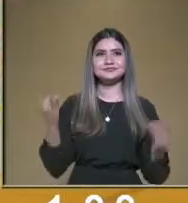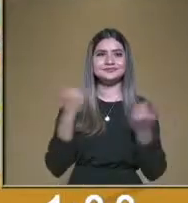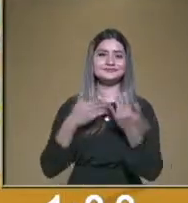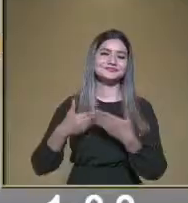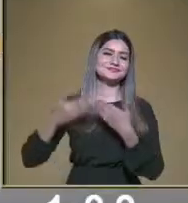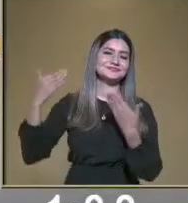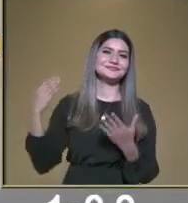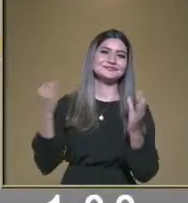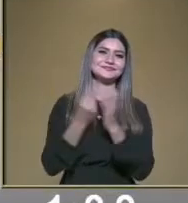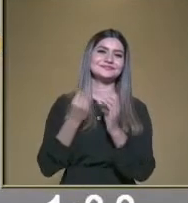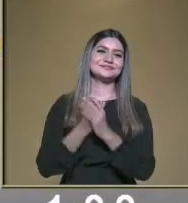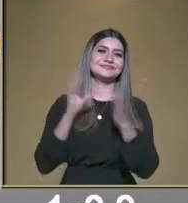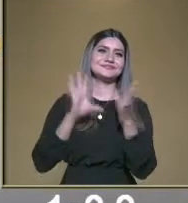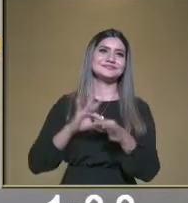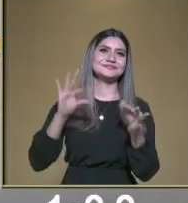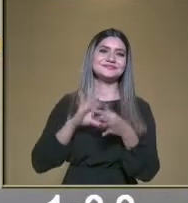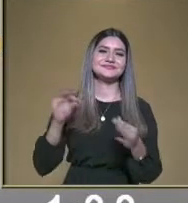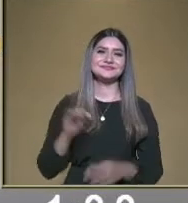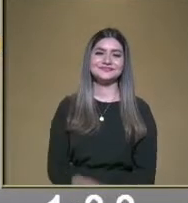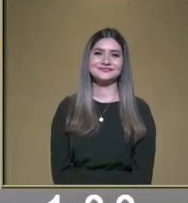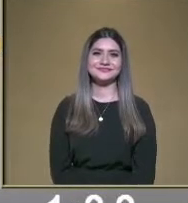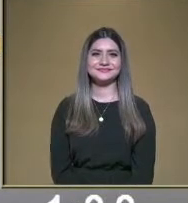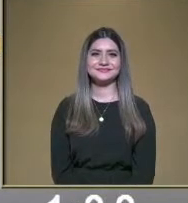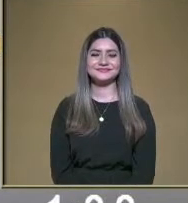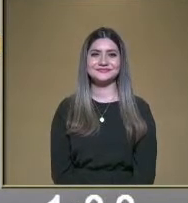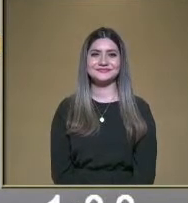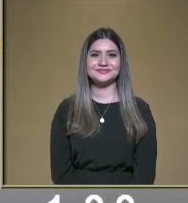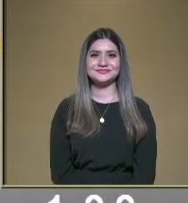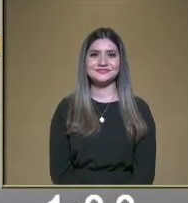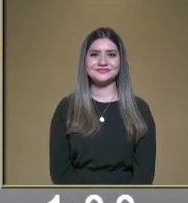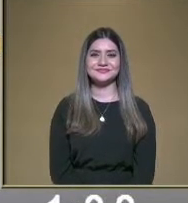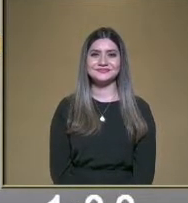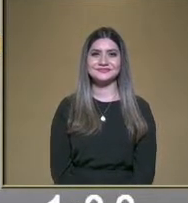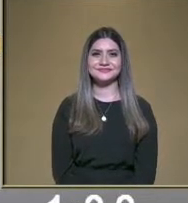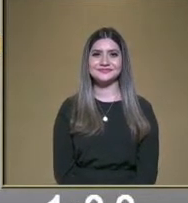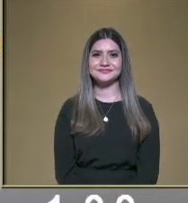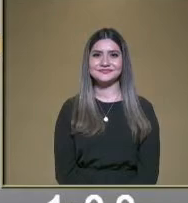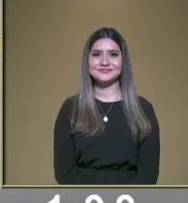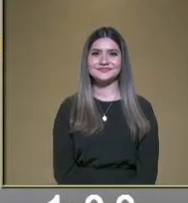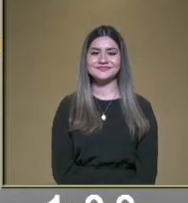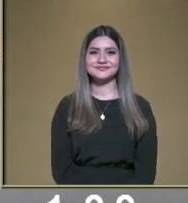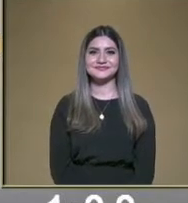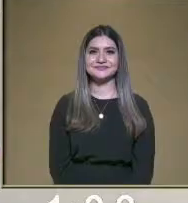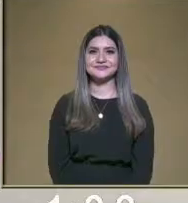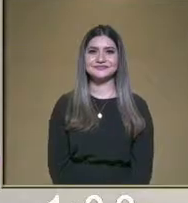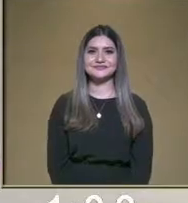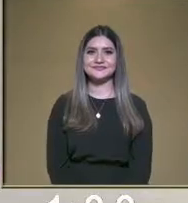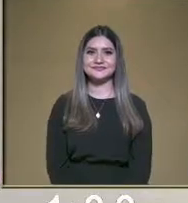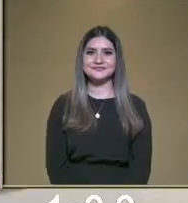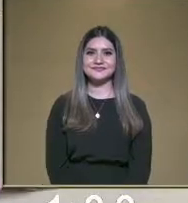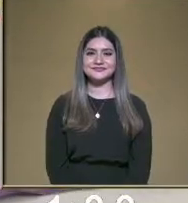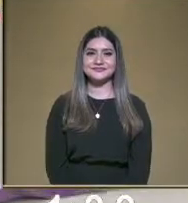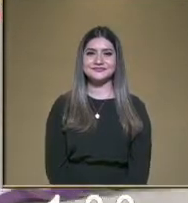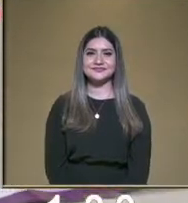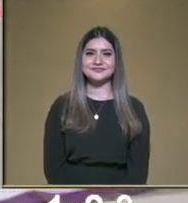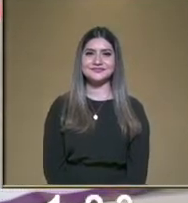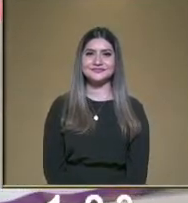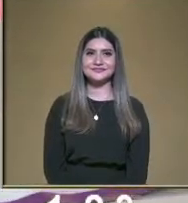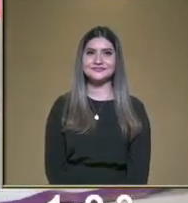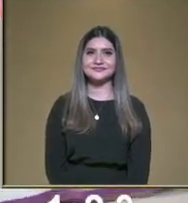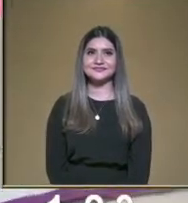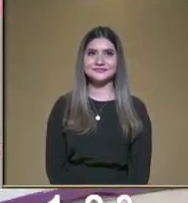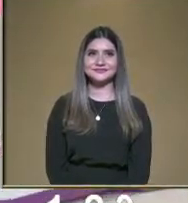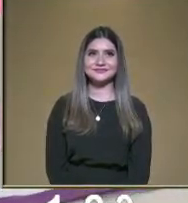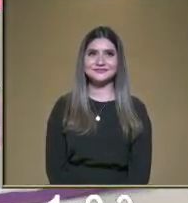clase, ¿verdad? Aquí, cuando jugamos serpientes y escaleras. es, maestra. Bueno. Vámonos. Huichol.